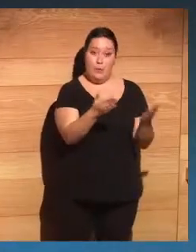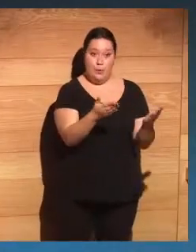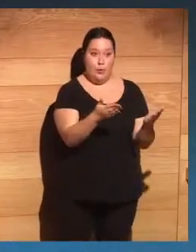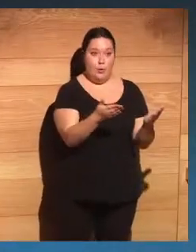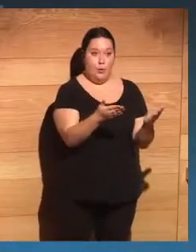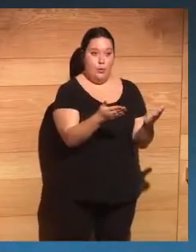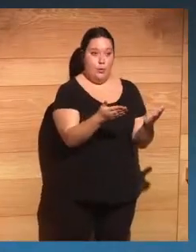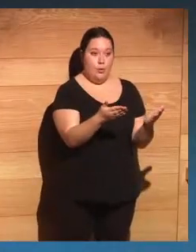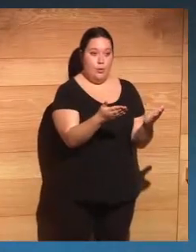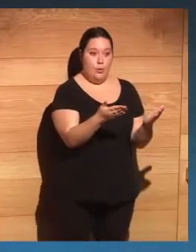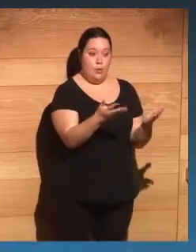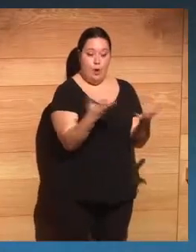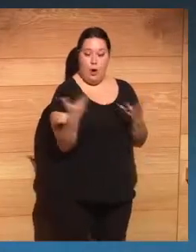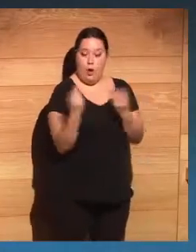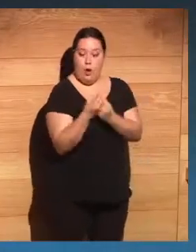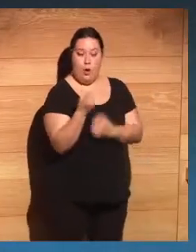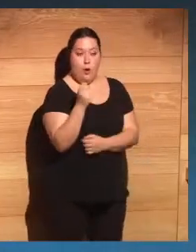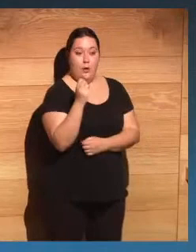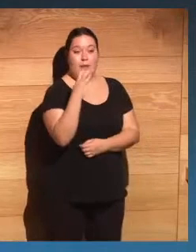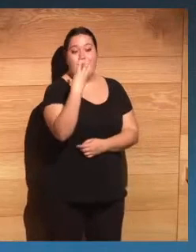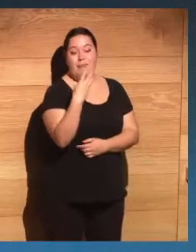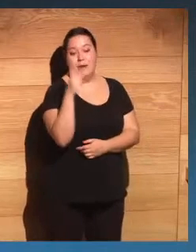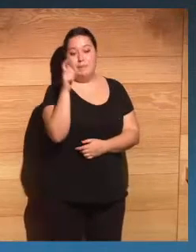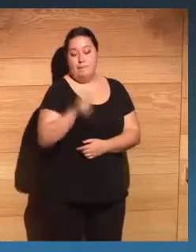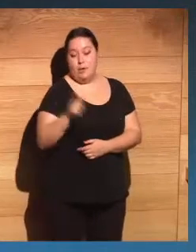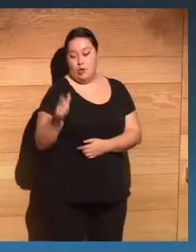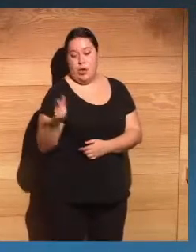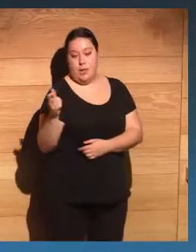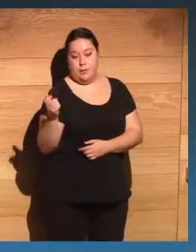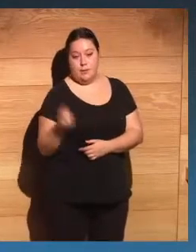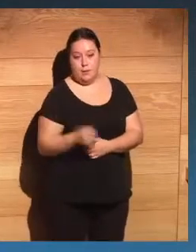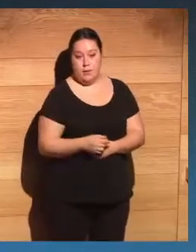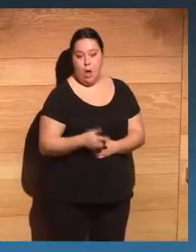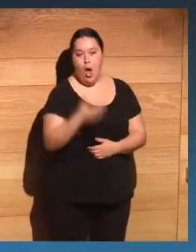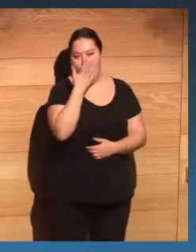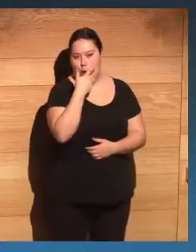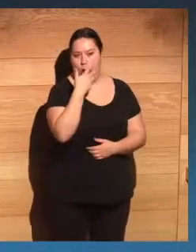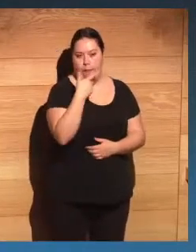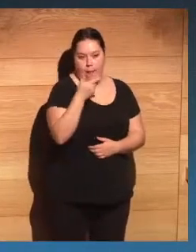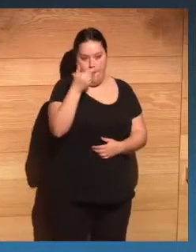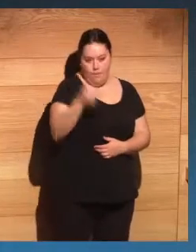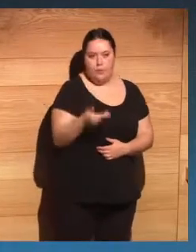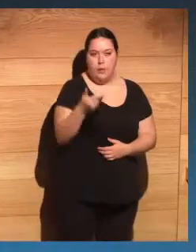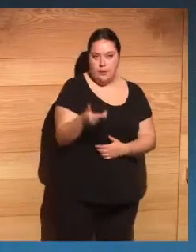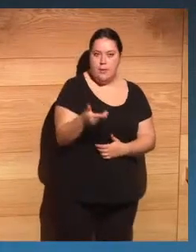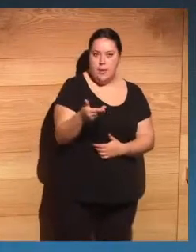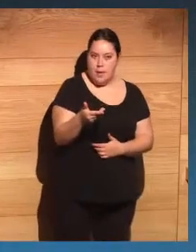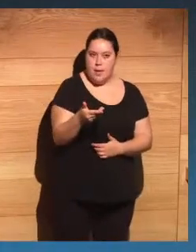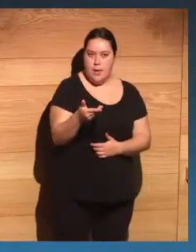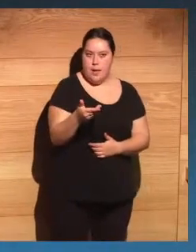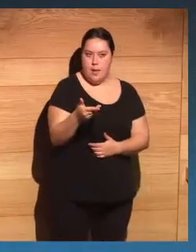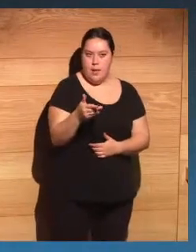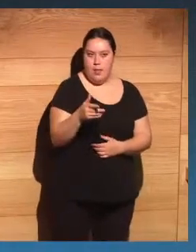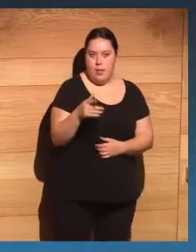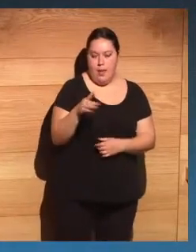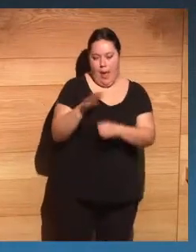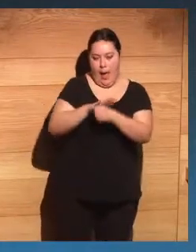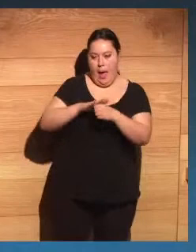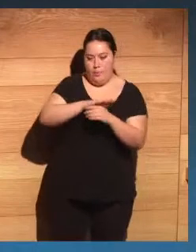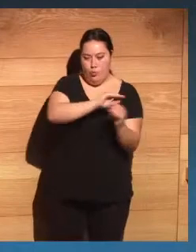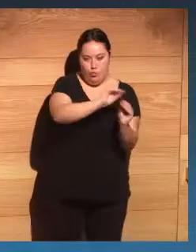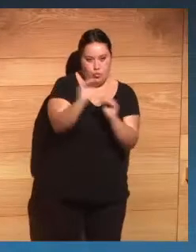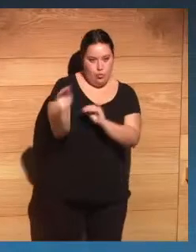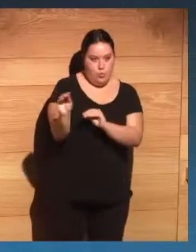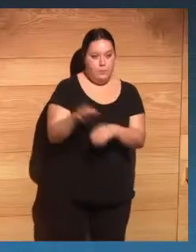nos acompañan tres personas suficientemente conocidas, importantes, cada uno en su ámbito y